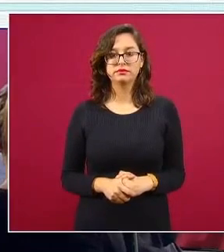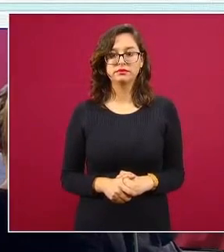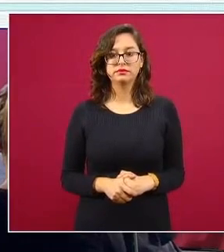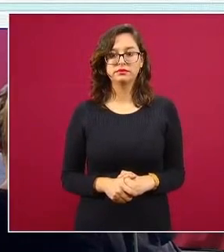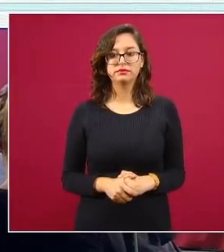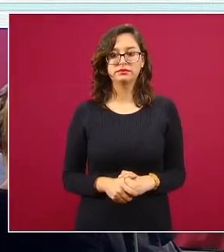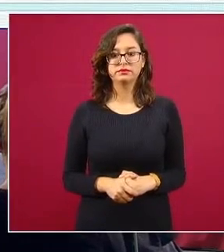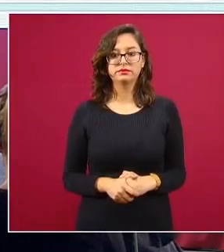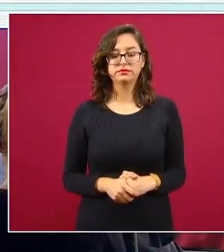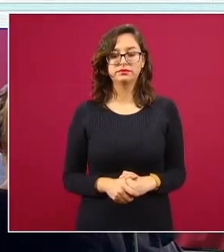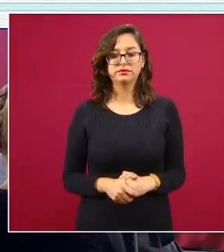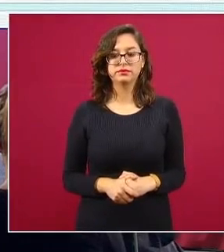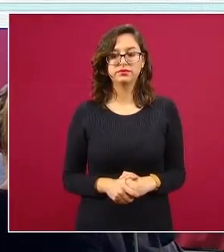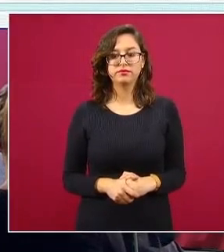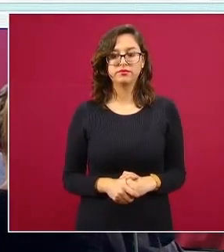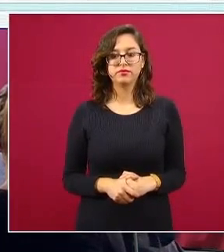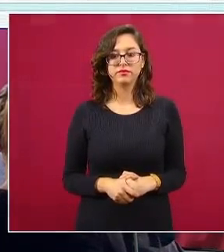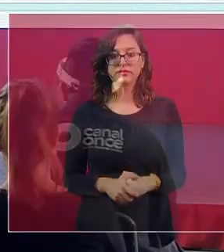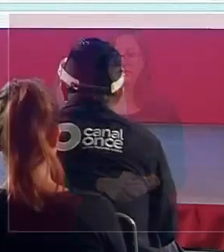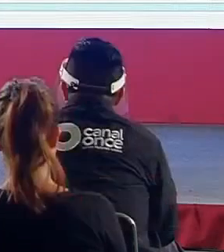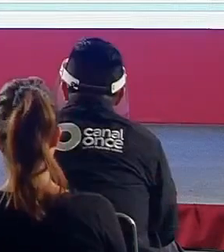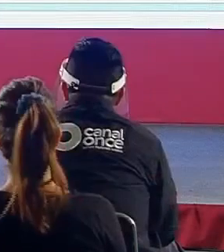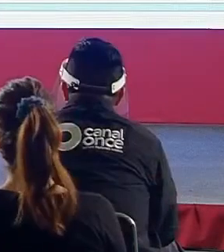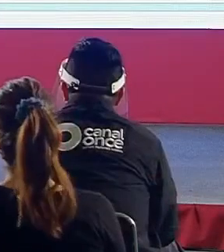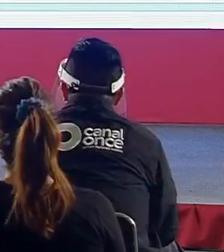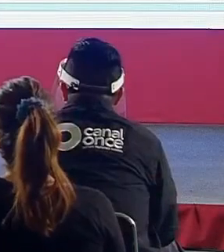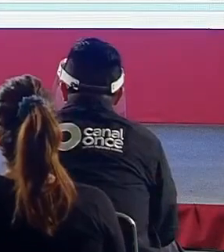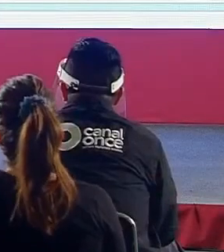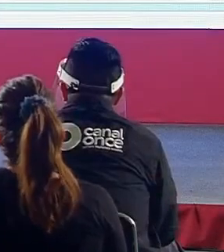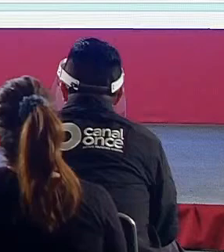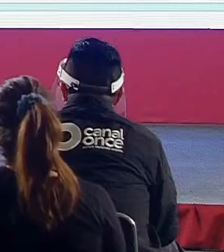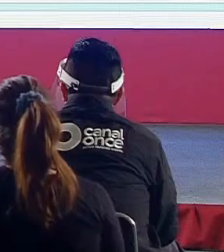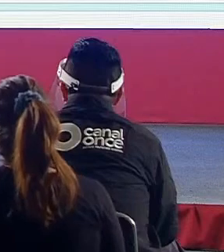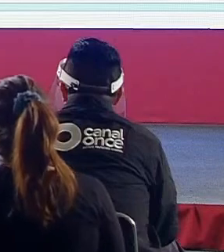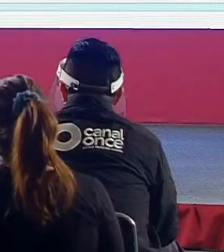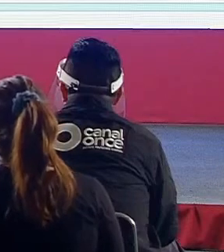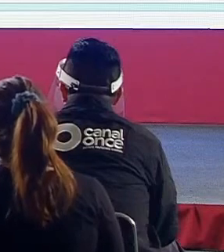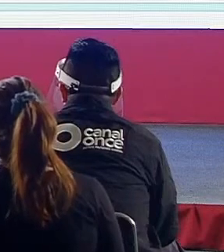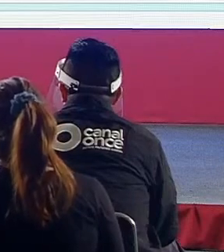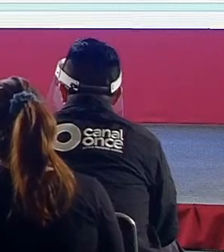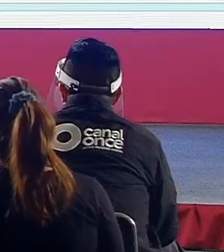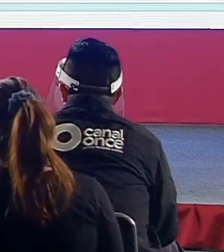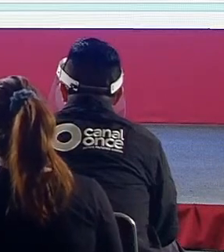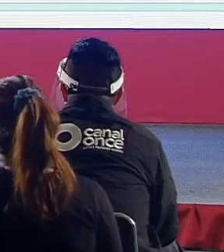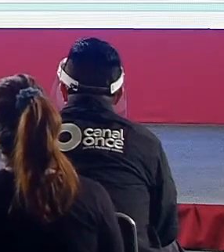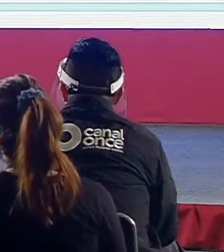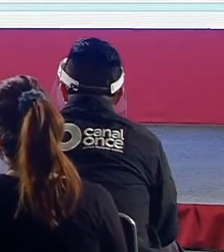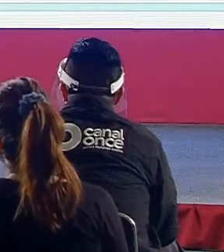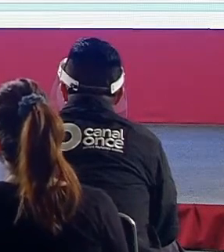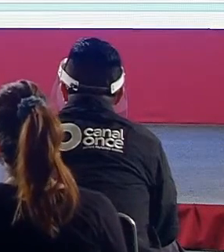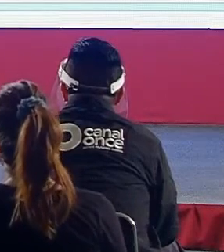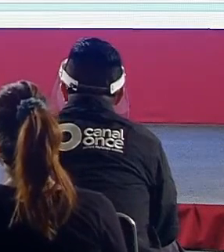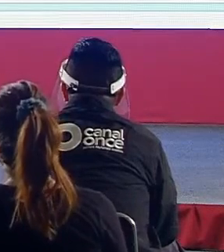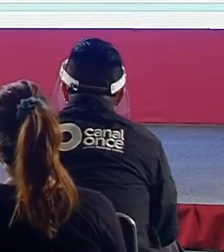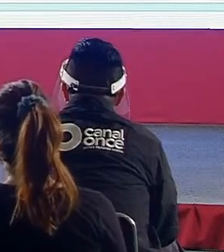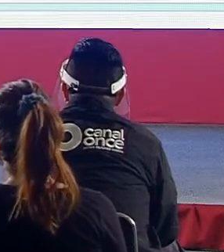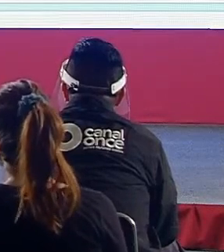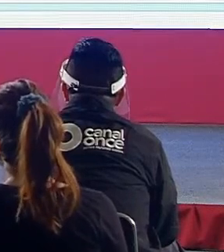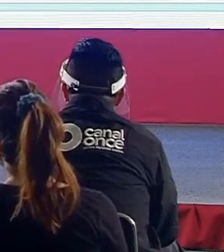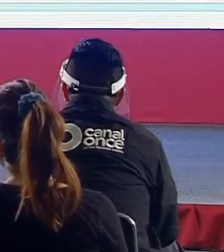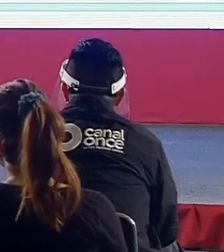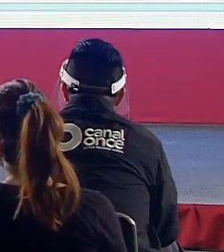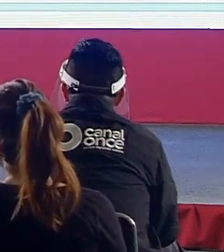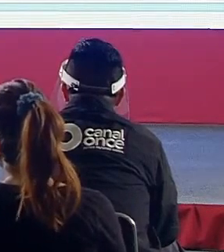a los colegas en Renapo liderados por el doctor Whitley Fernández también a los colegas